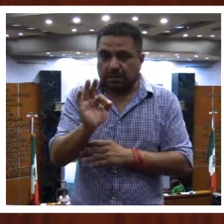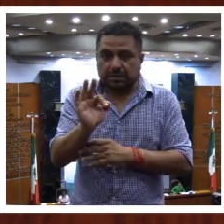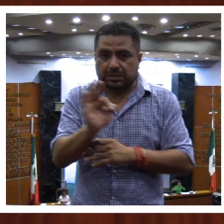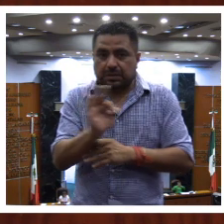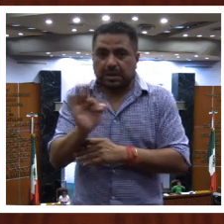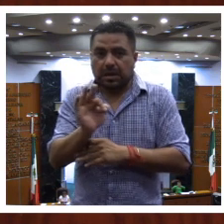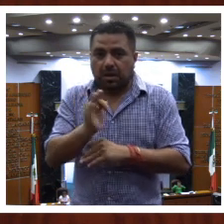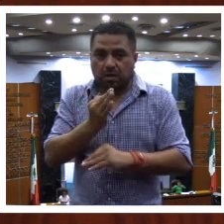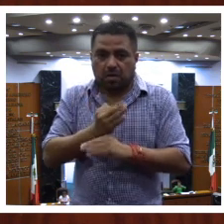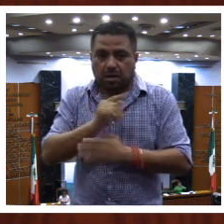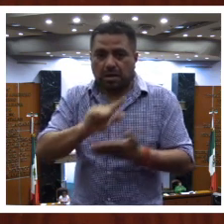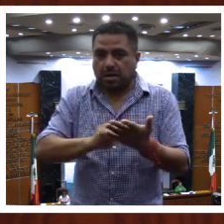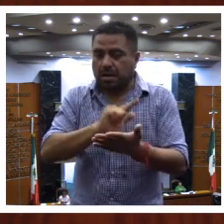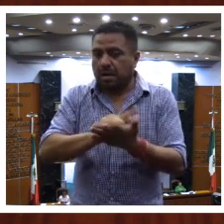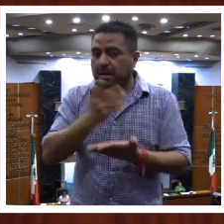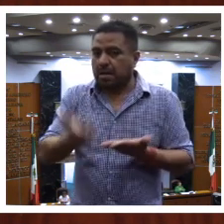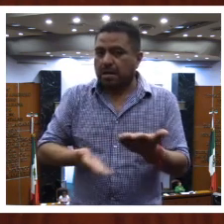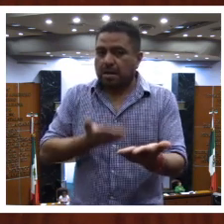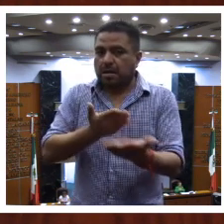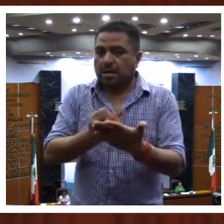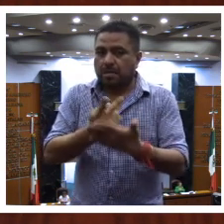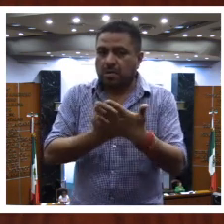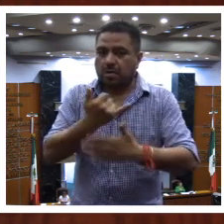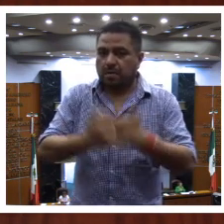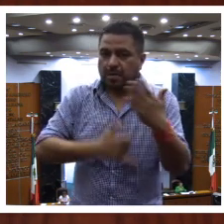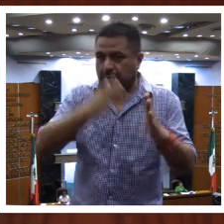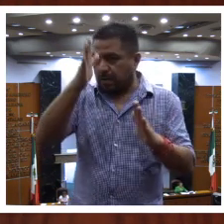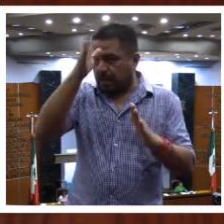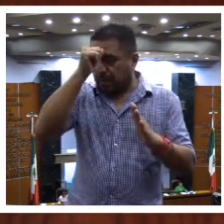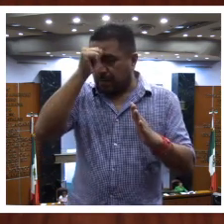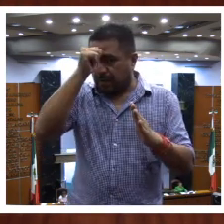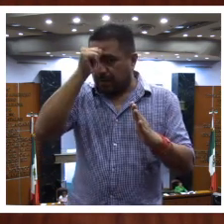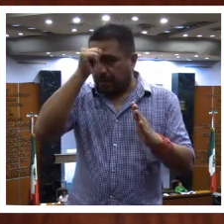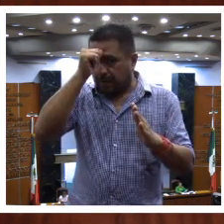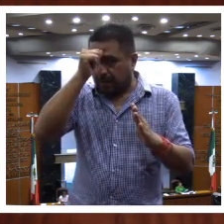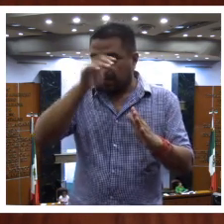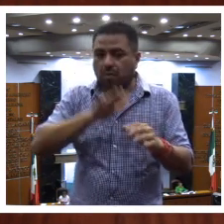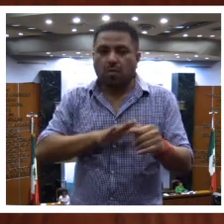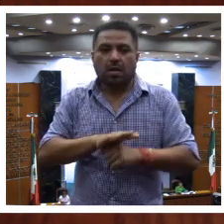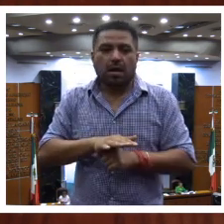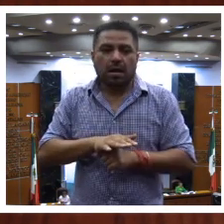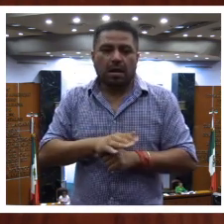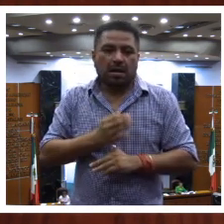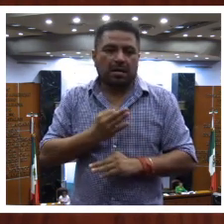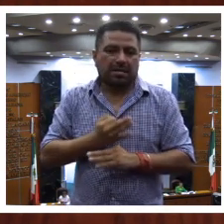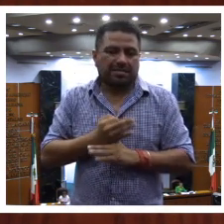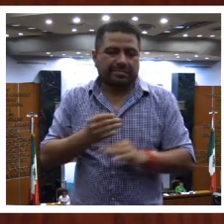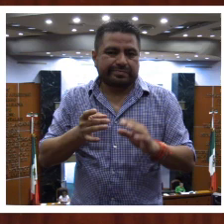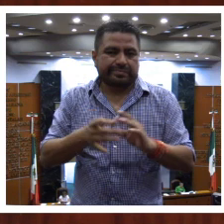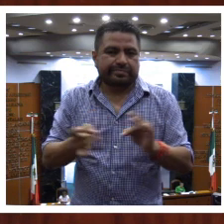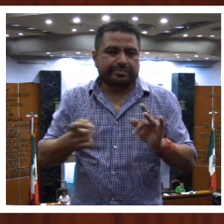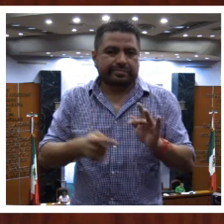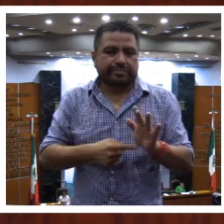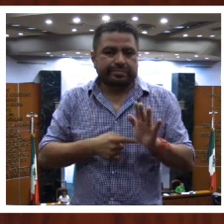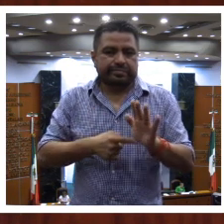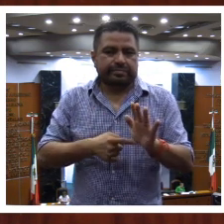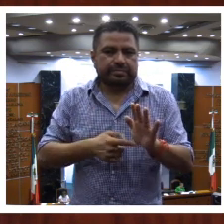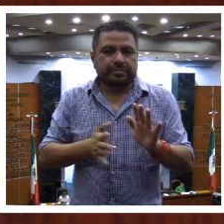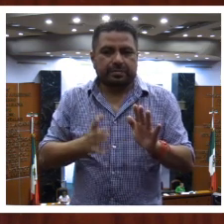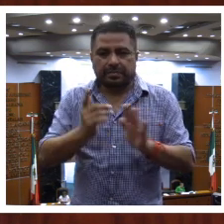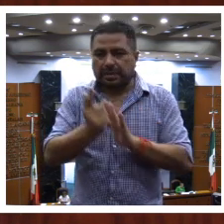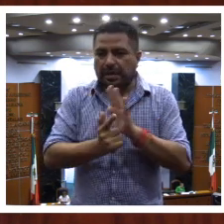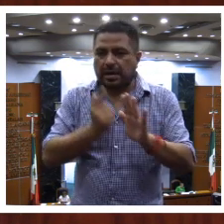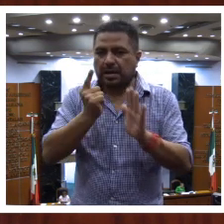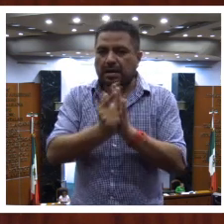la presente iniciativa con proyecto de decreto al tenor de lo siguiente. La